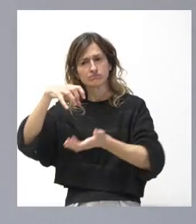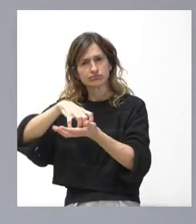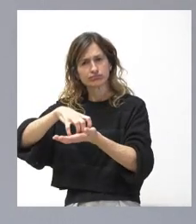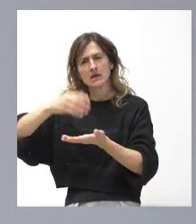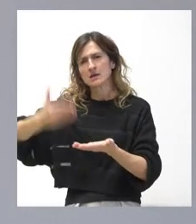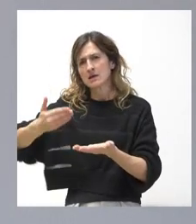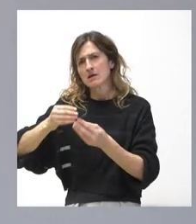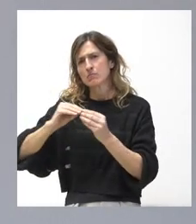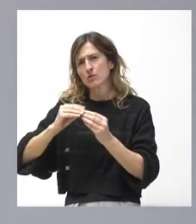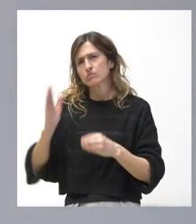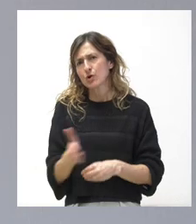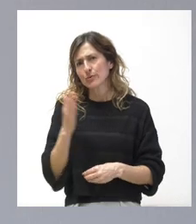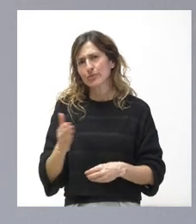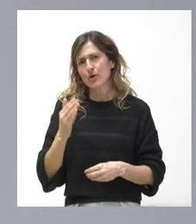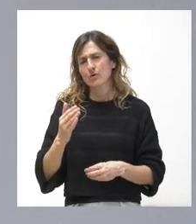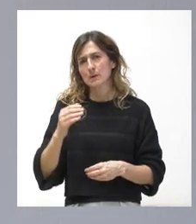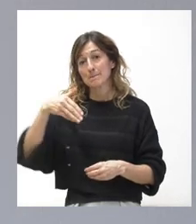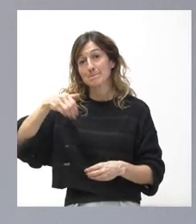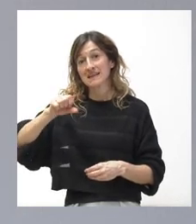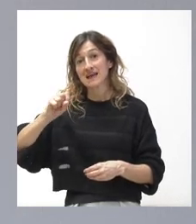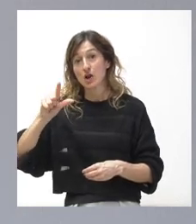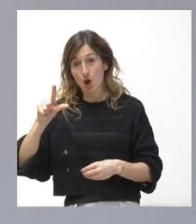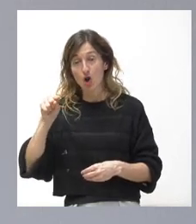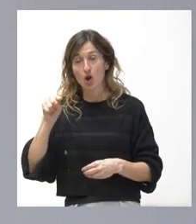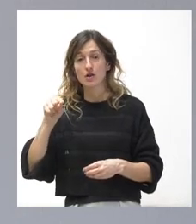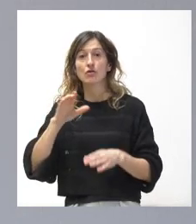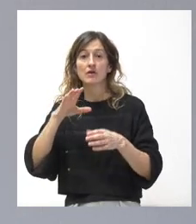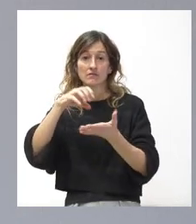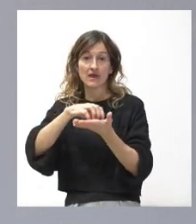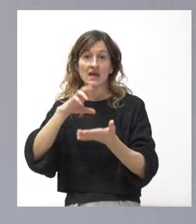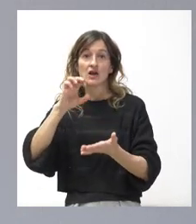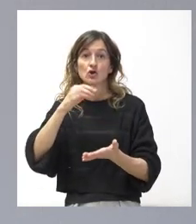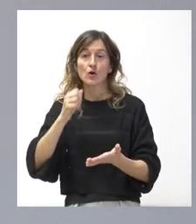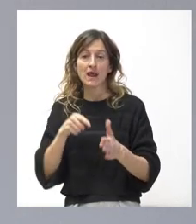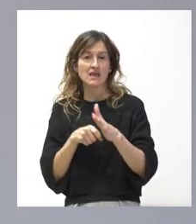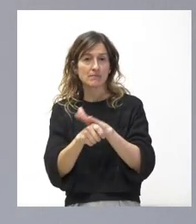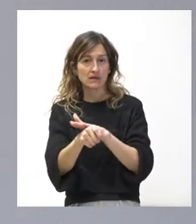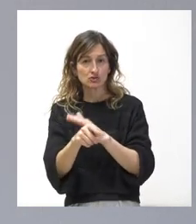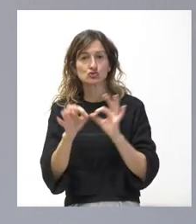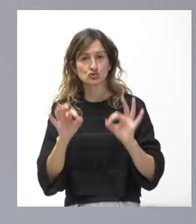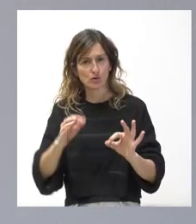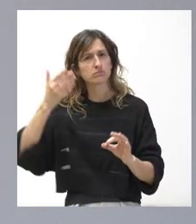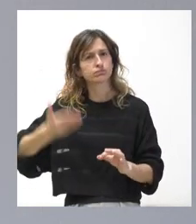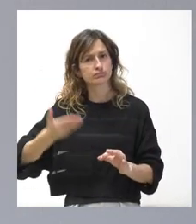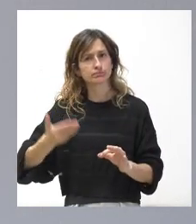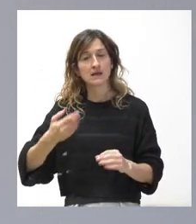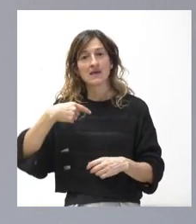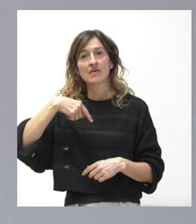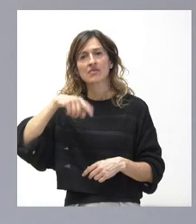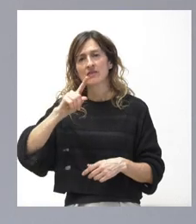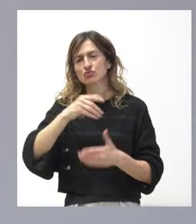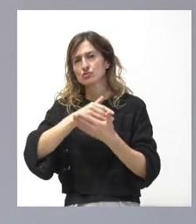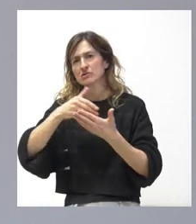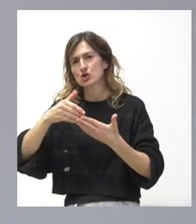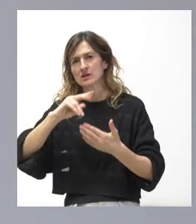producción de metanol en la Arroba. Una inversión muy relevante de cientos de millones de euros